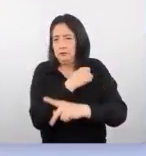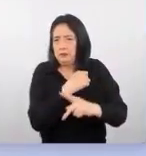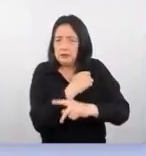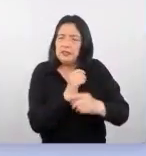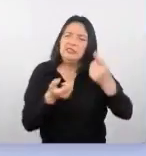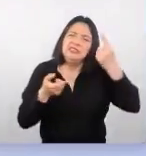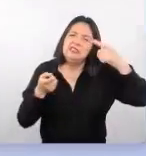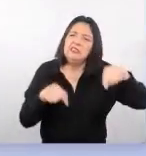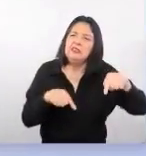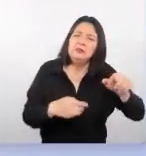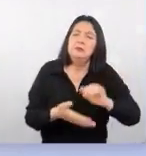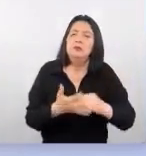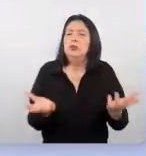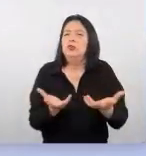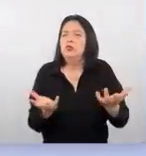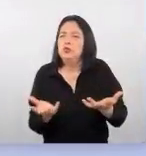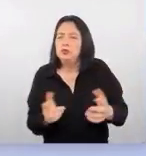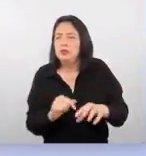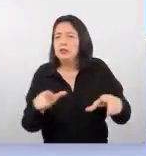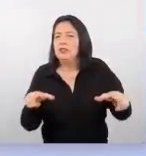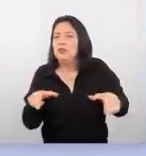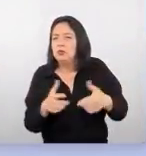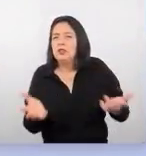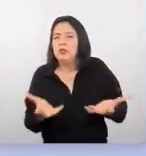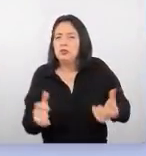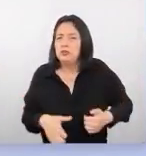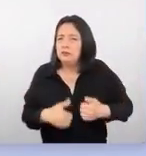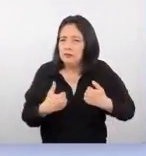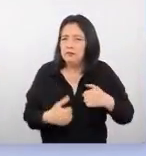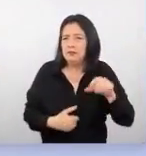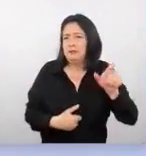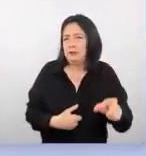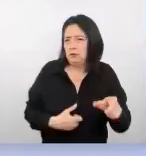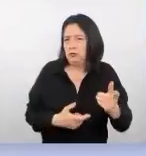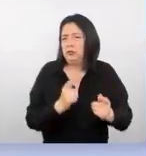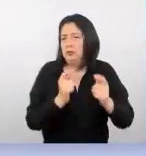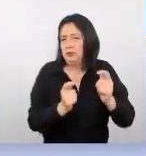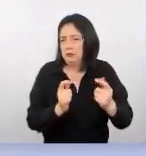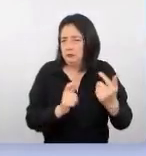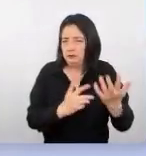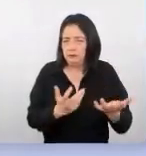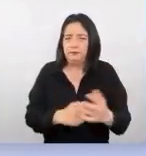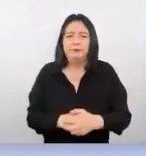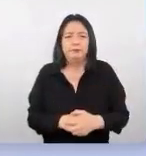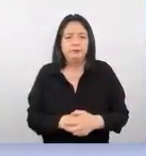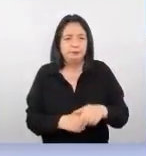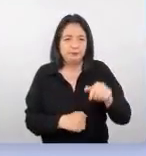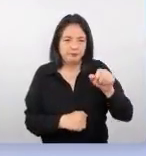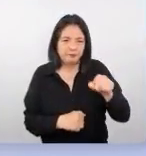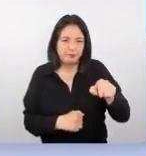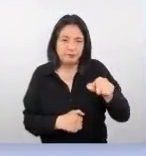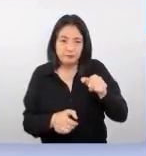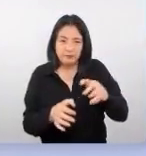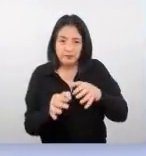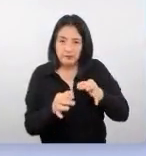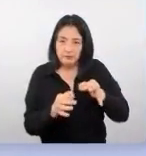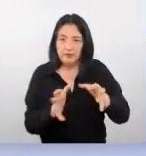acuerdo a la ubicación, a dónde viva este turista. Entonces, aquí les estoy